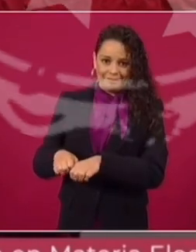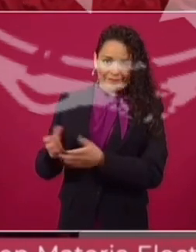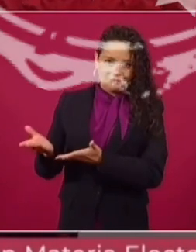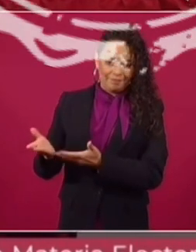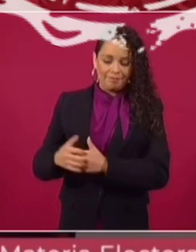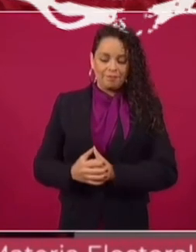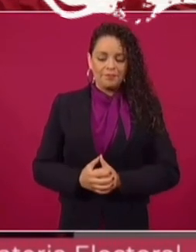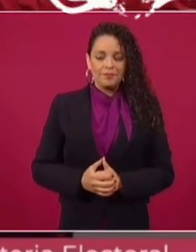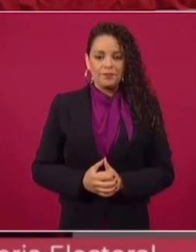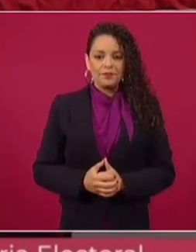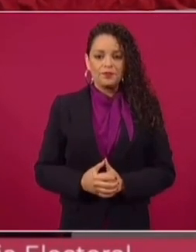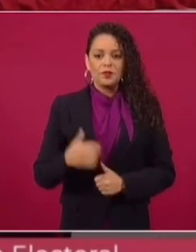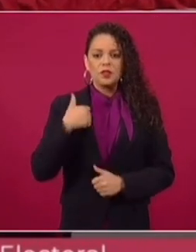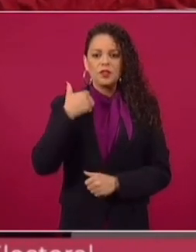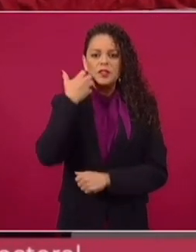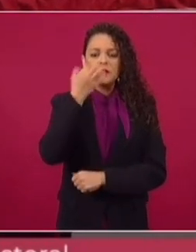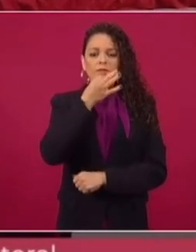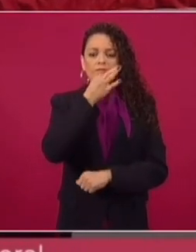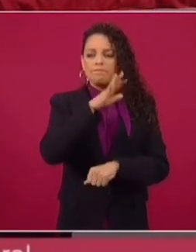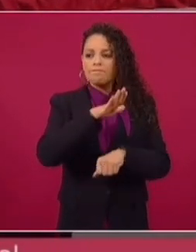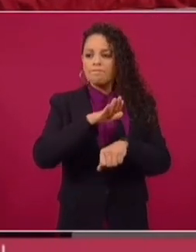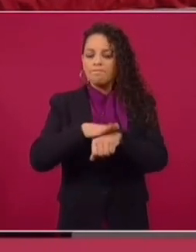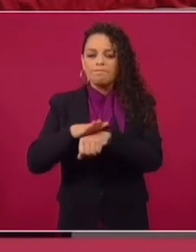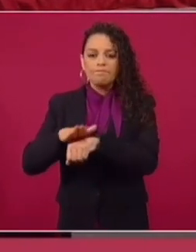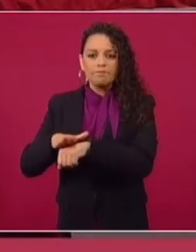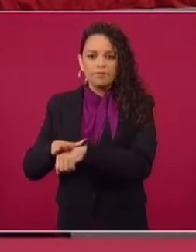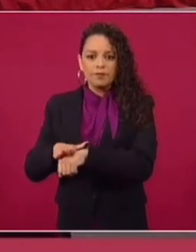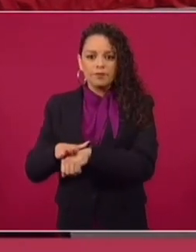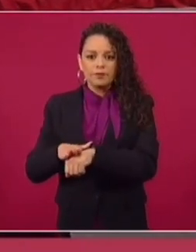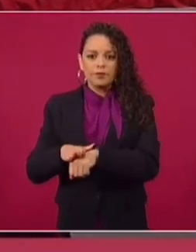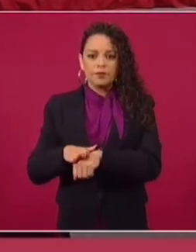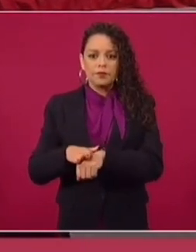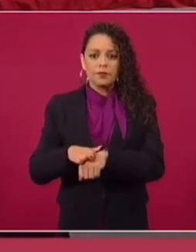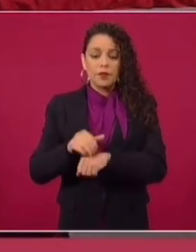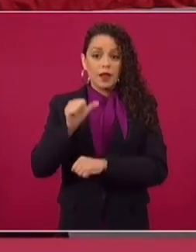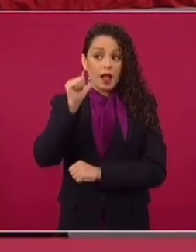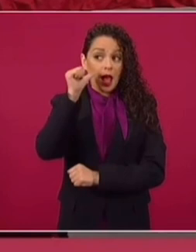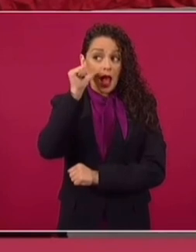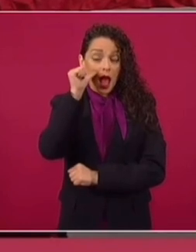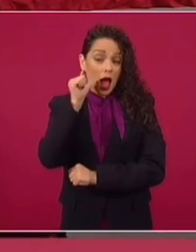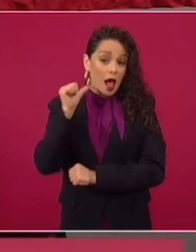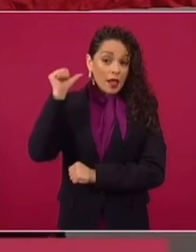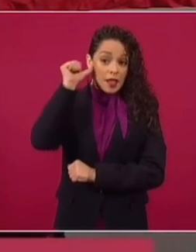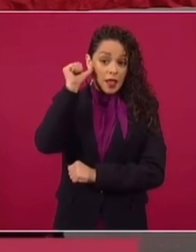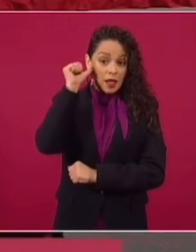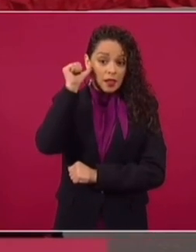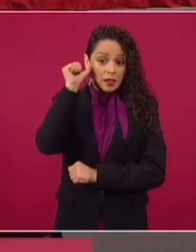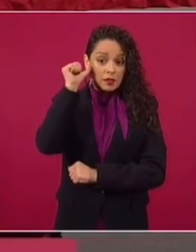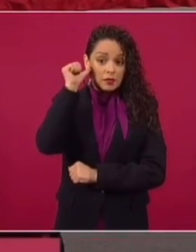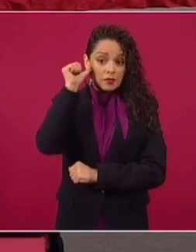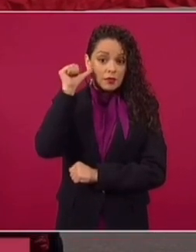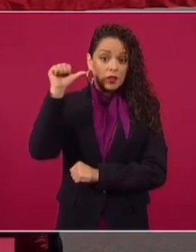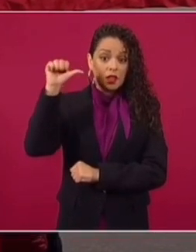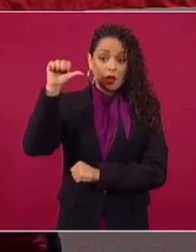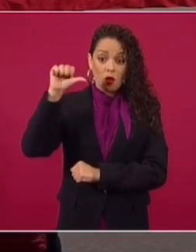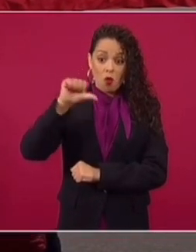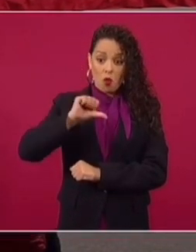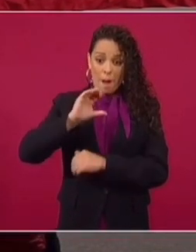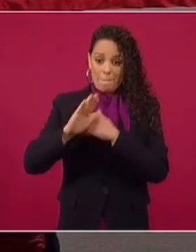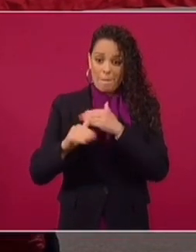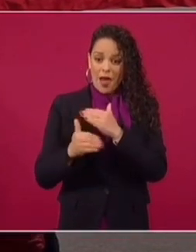Informar que en el transcurso del día de ayer y de esta madrugada,